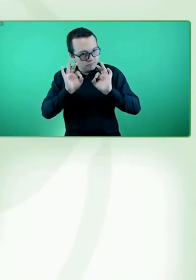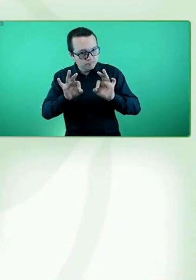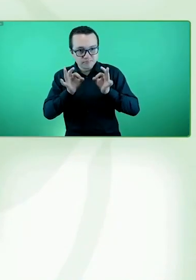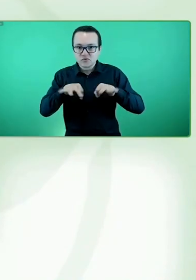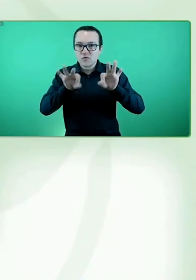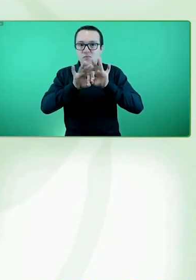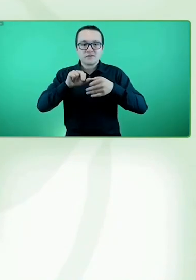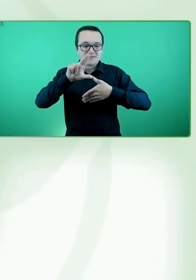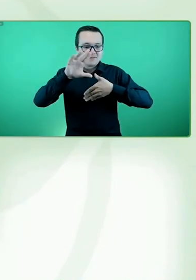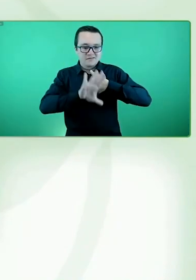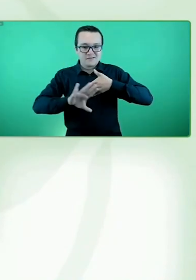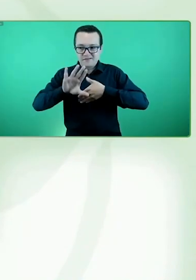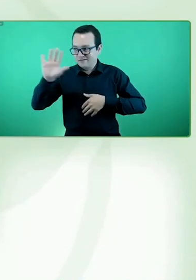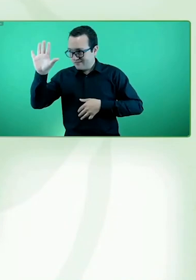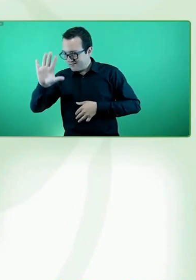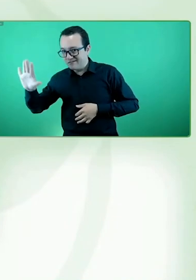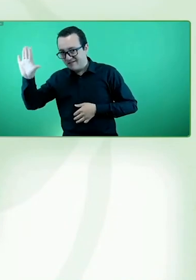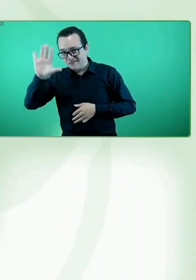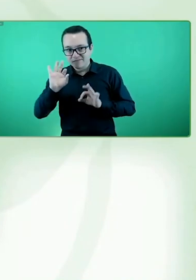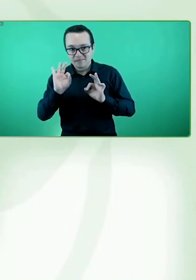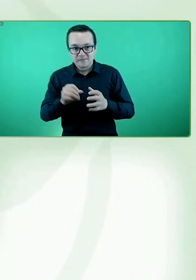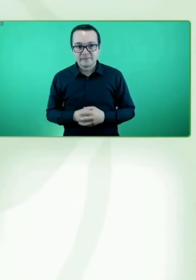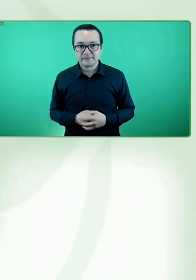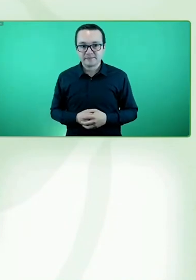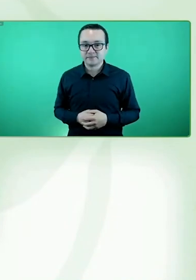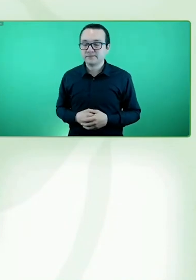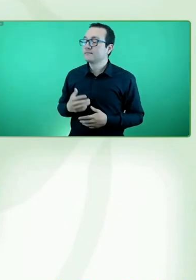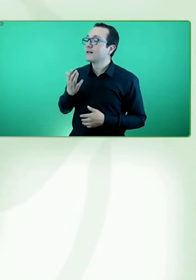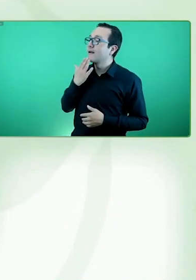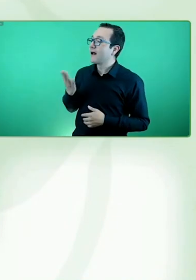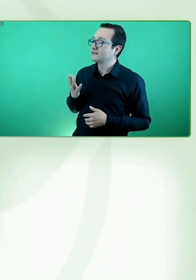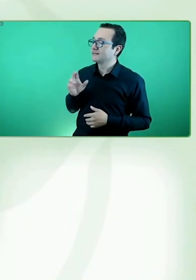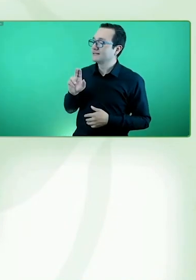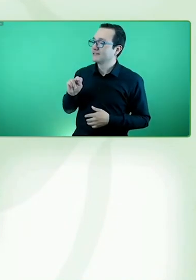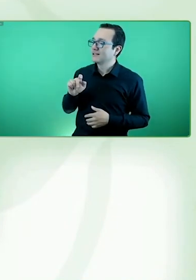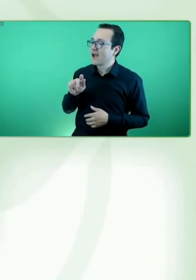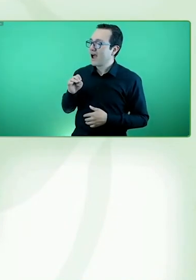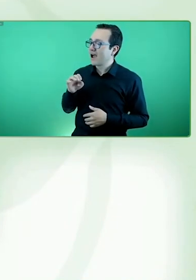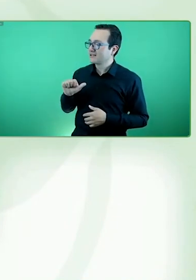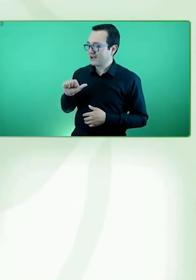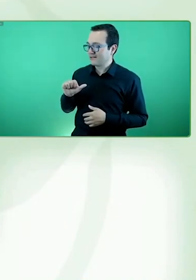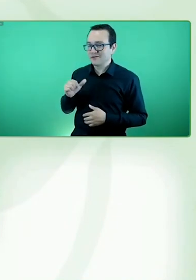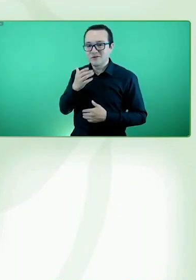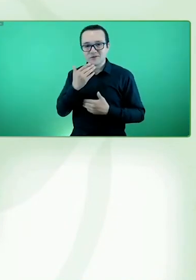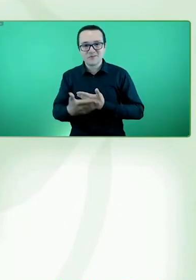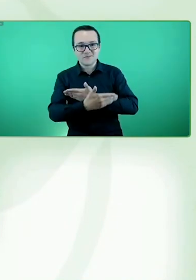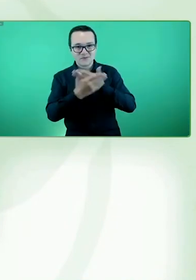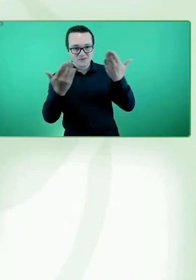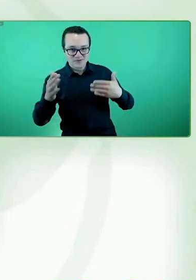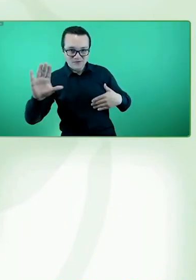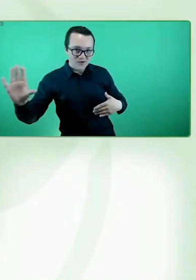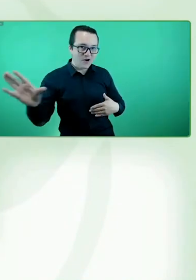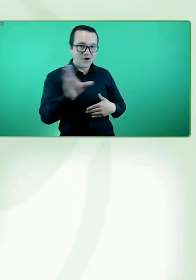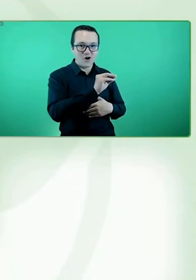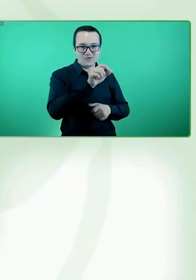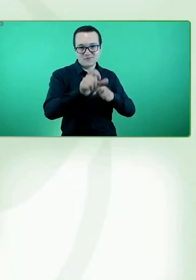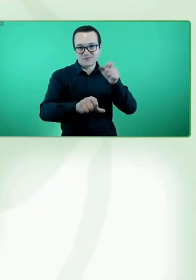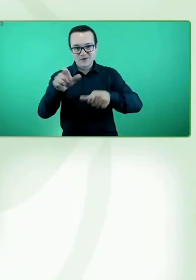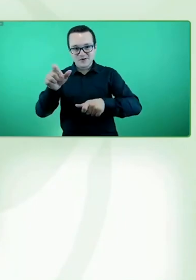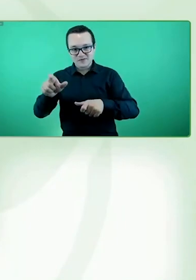Pues muchísimas gracias, Nacha. Muy buenos días a todas y a todos. Buenas tardes para las personas que nos